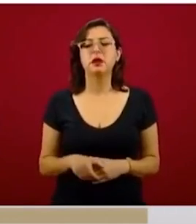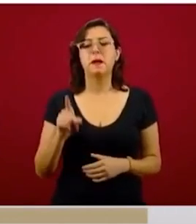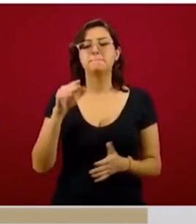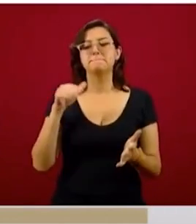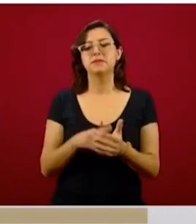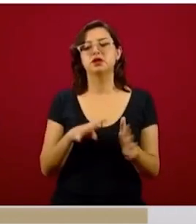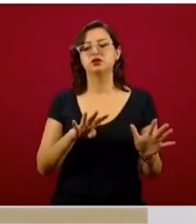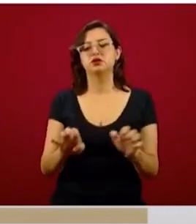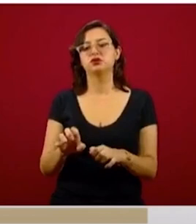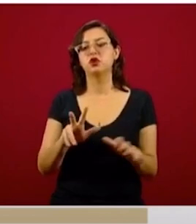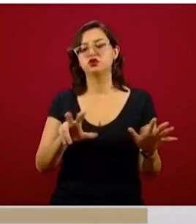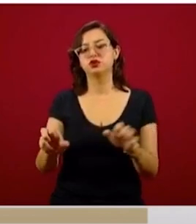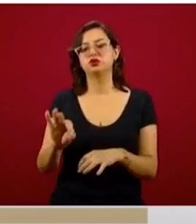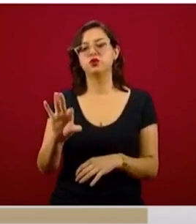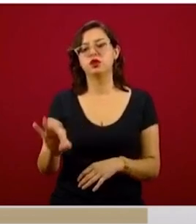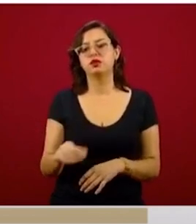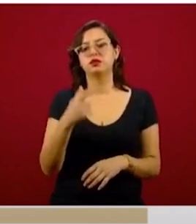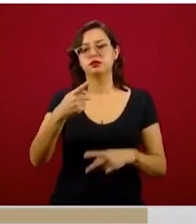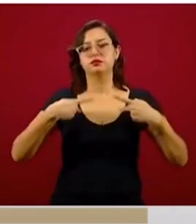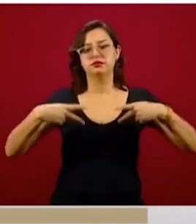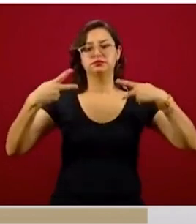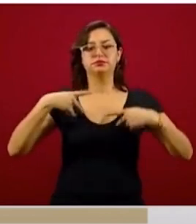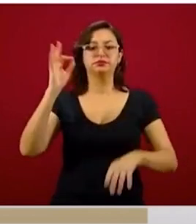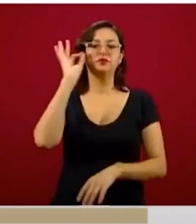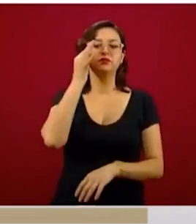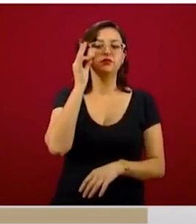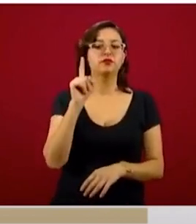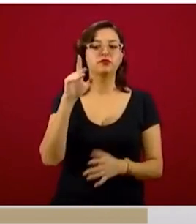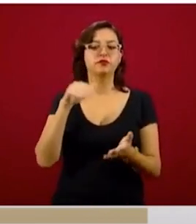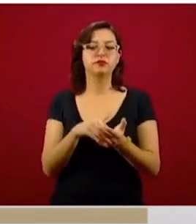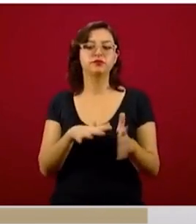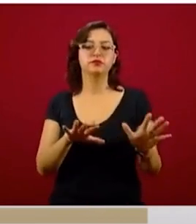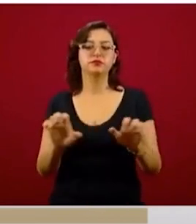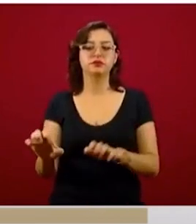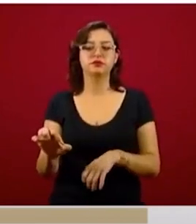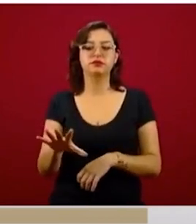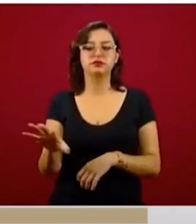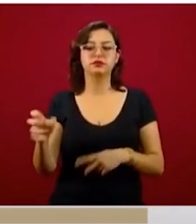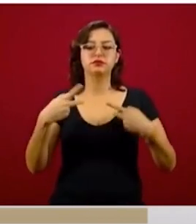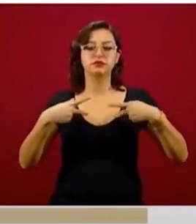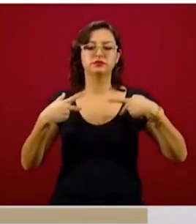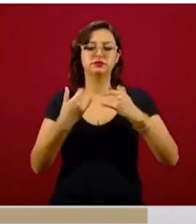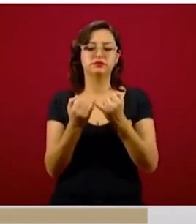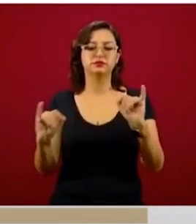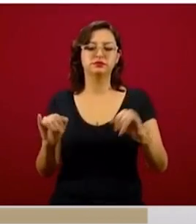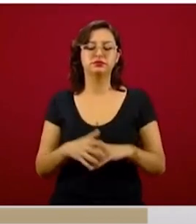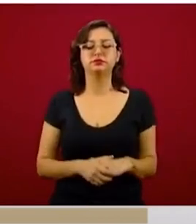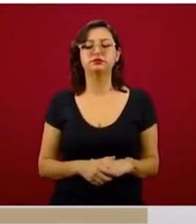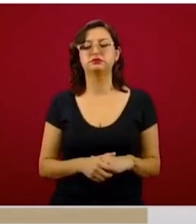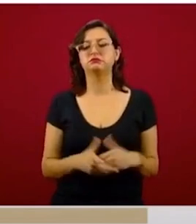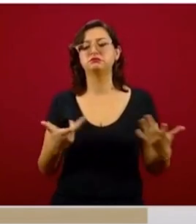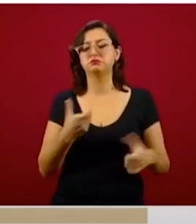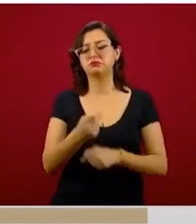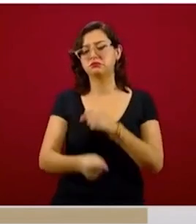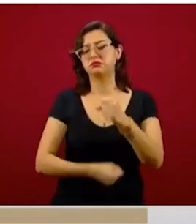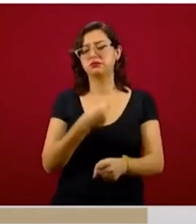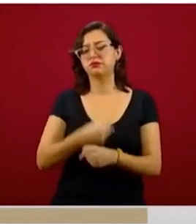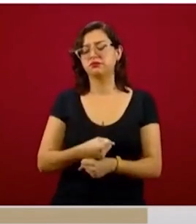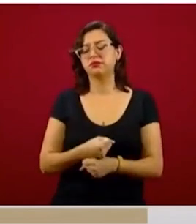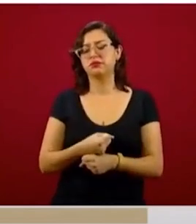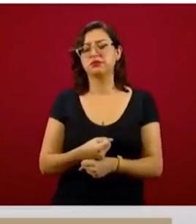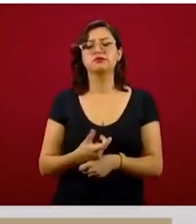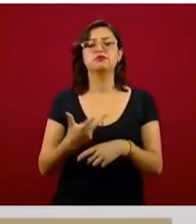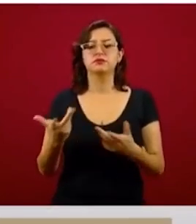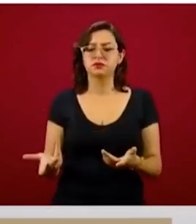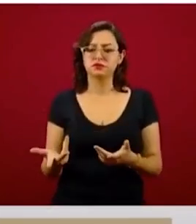trabajadoras independientes. Como lo platicábamos la vez anterior, el rango de edades sigue siendo el mayor